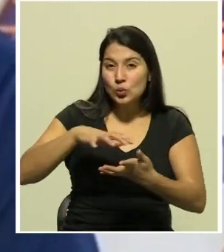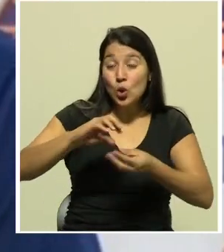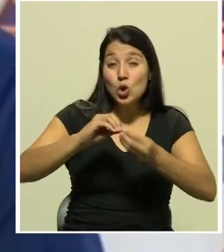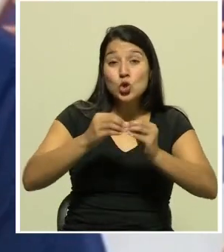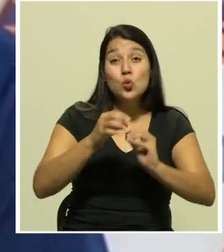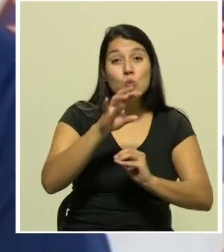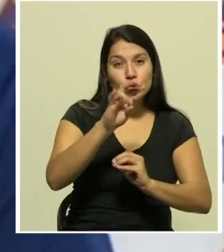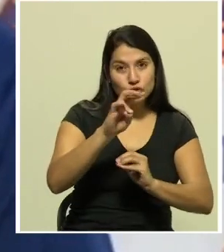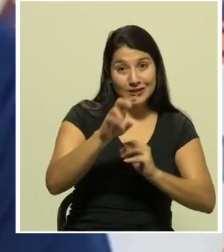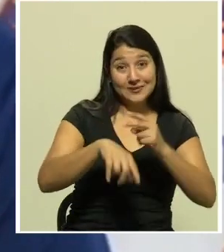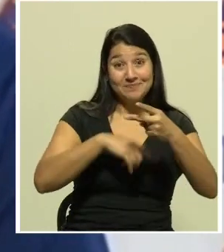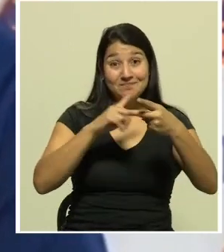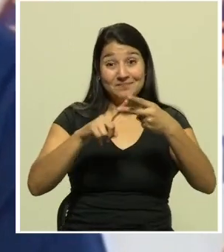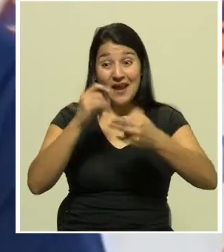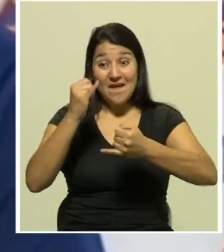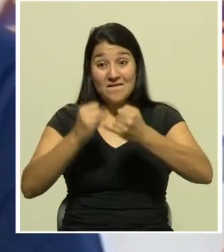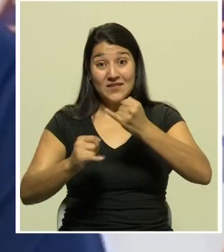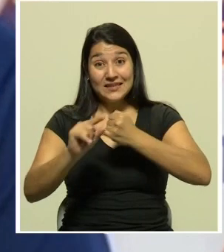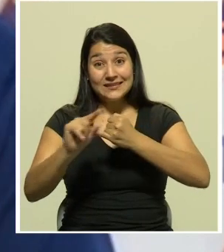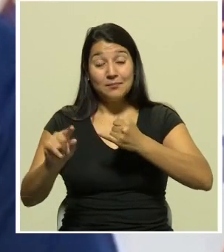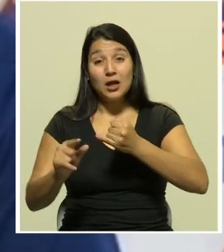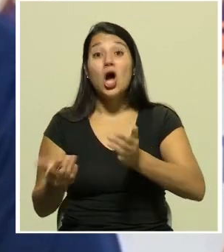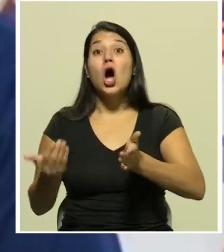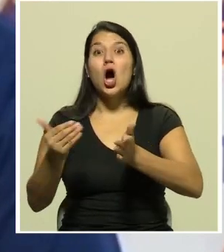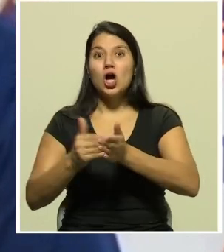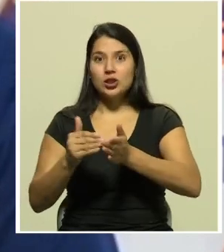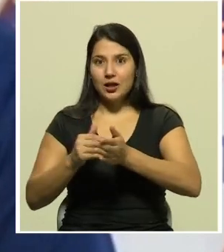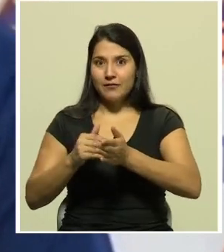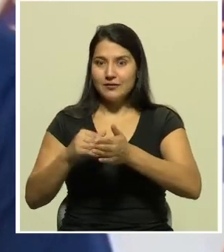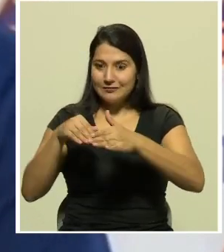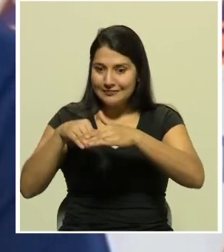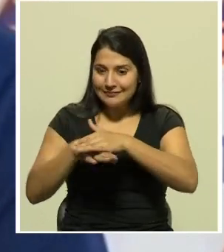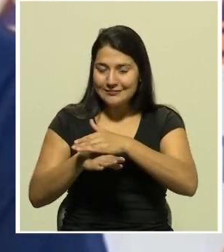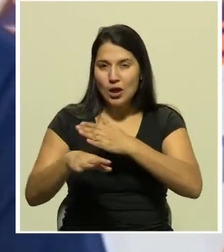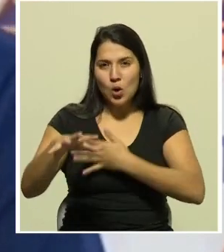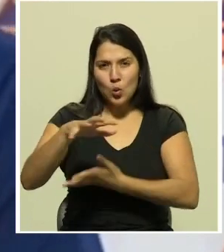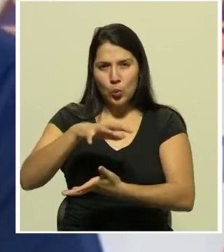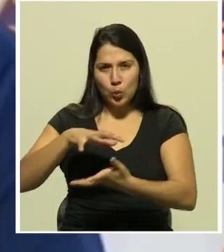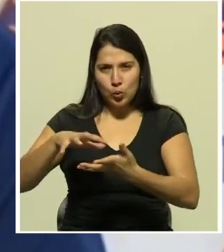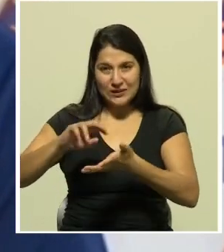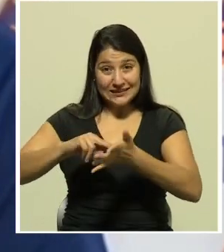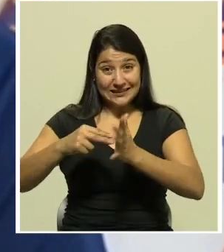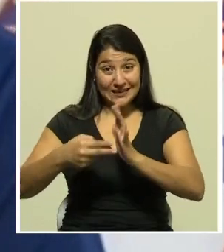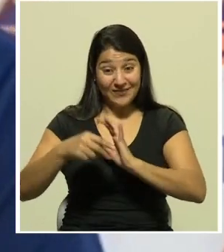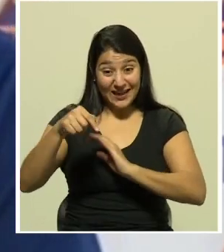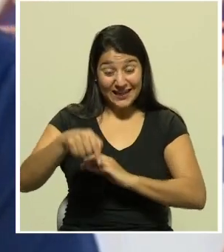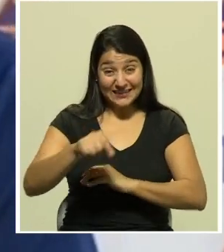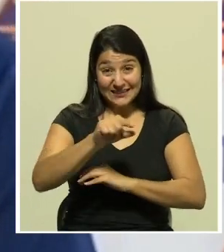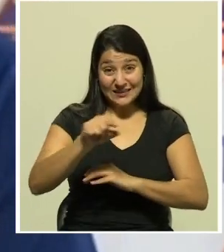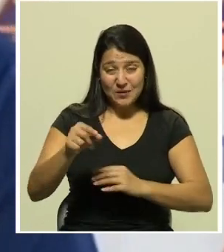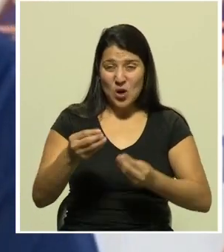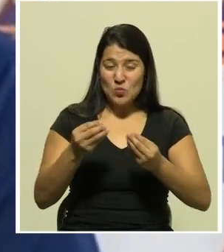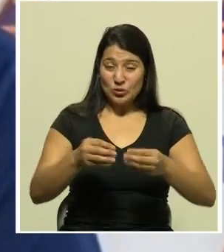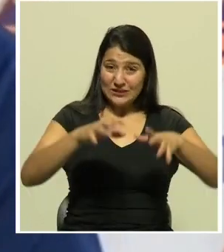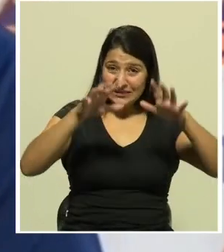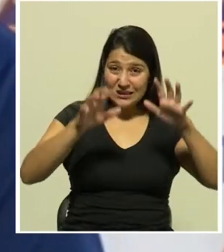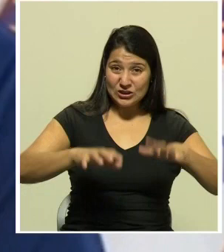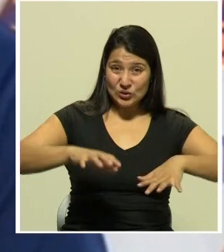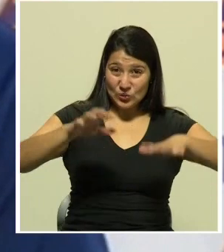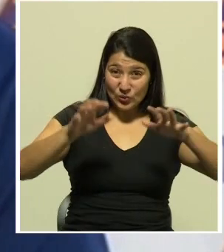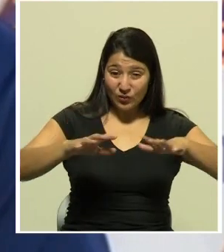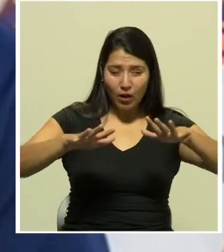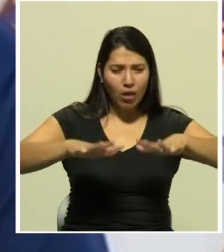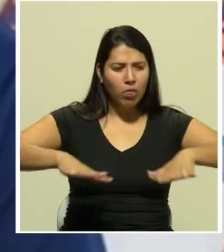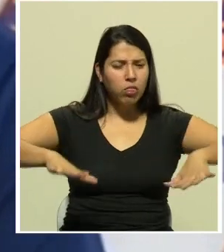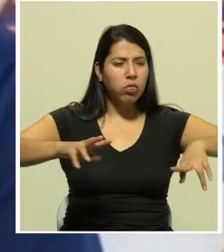nuevamente otro evento por lo tanto va a ser una semana con mucha lluvia con mucha inestabilidad atmosférica por lo cual